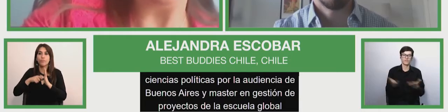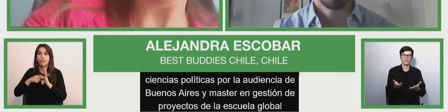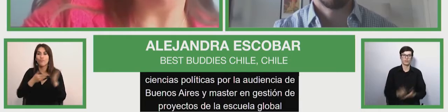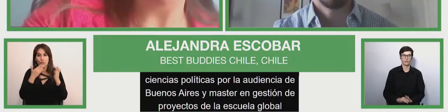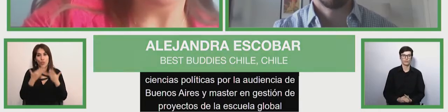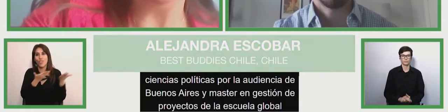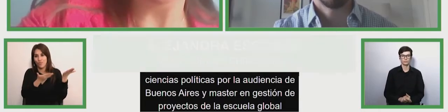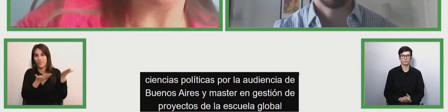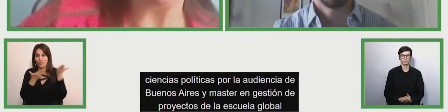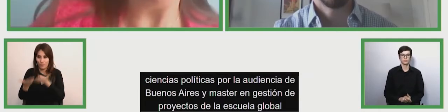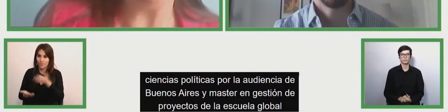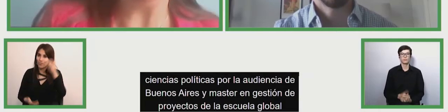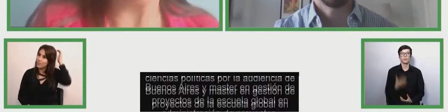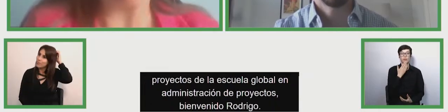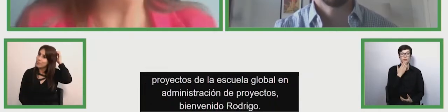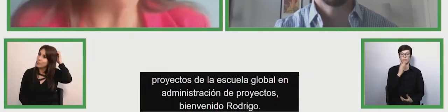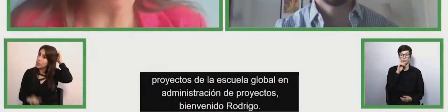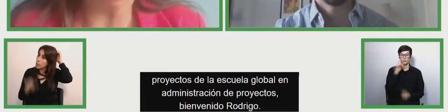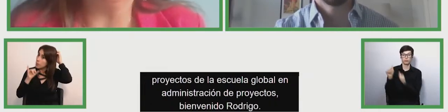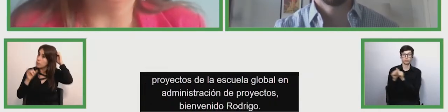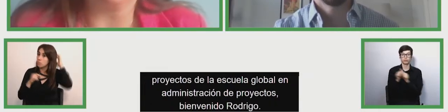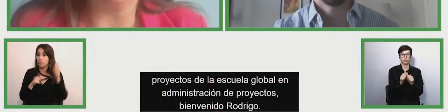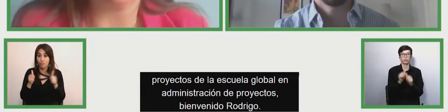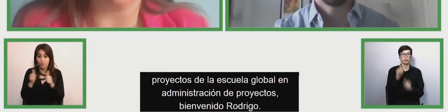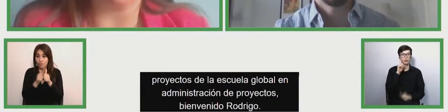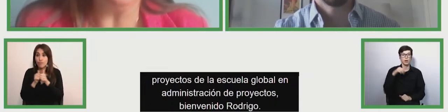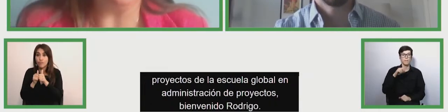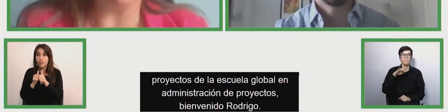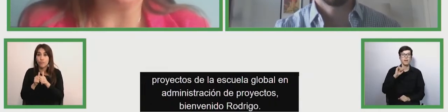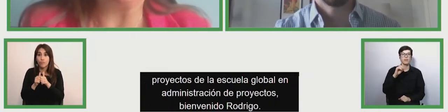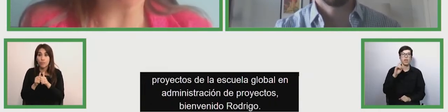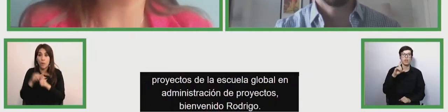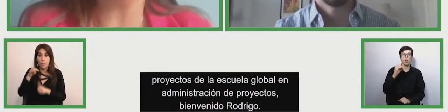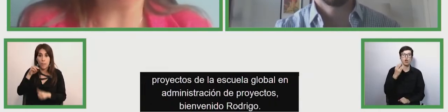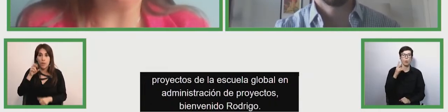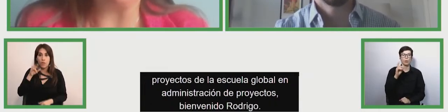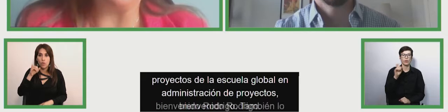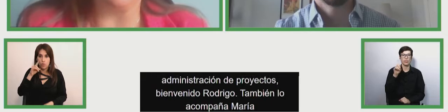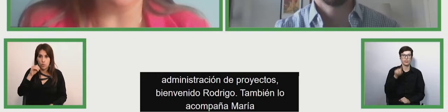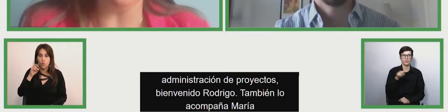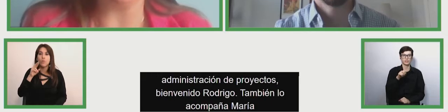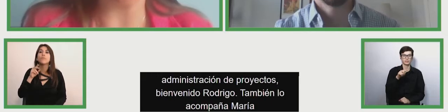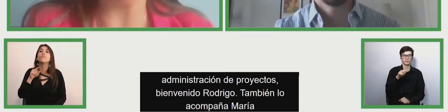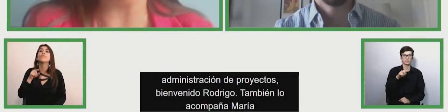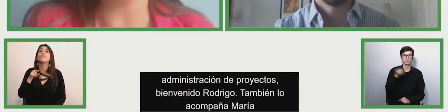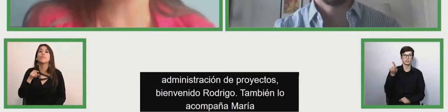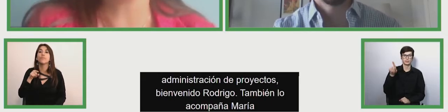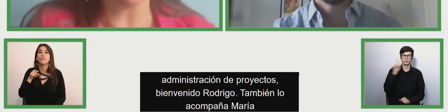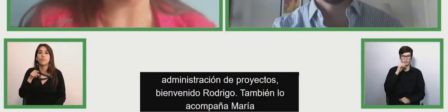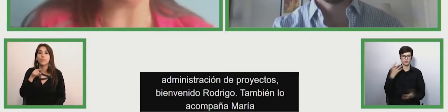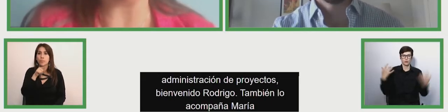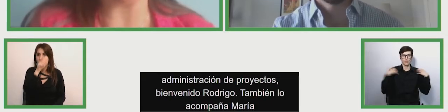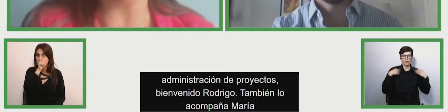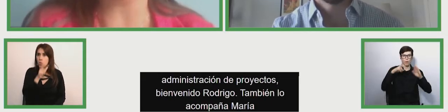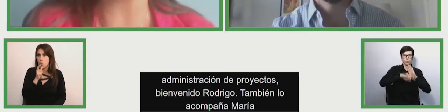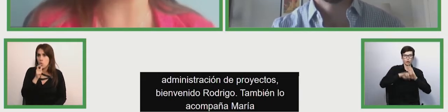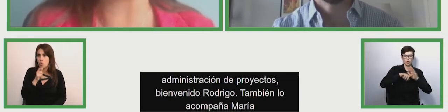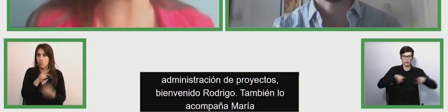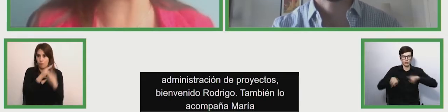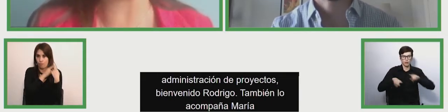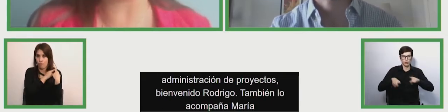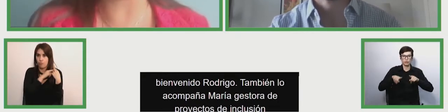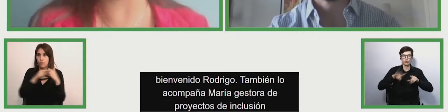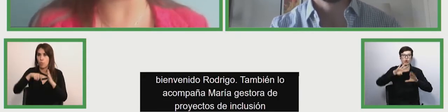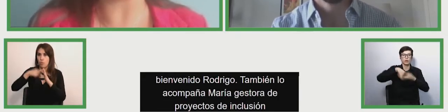También lo acompaña María de Lourdes Torres, gestora de proyectos de inclusión para personas con